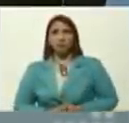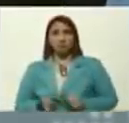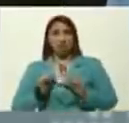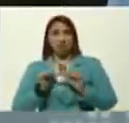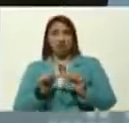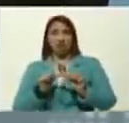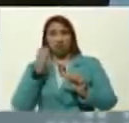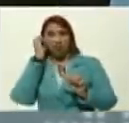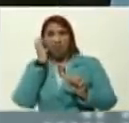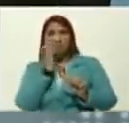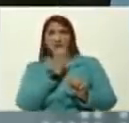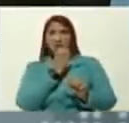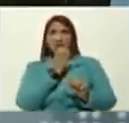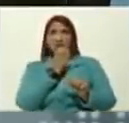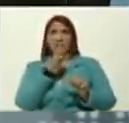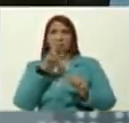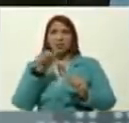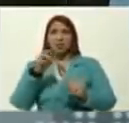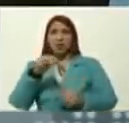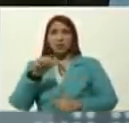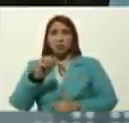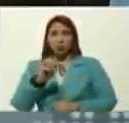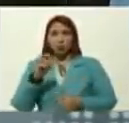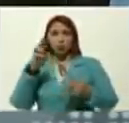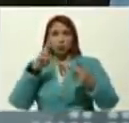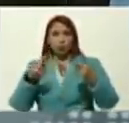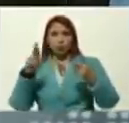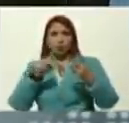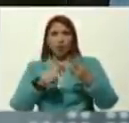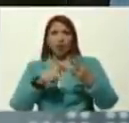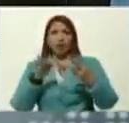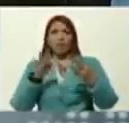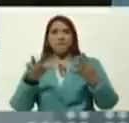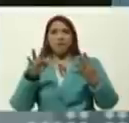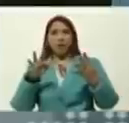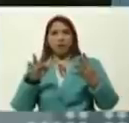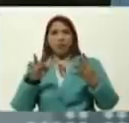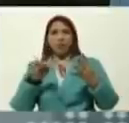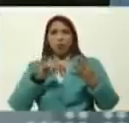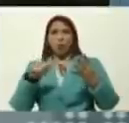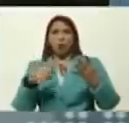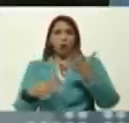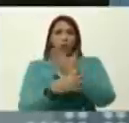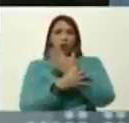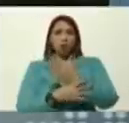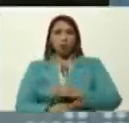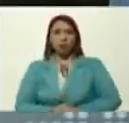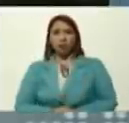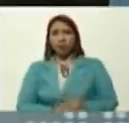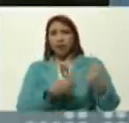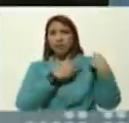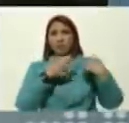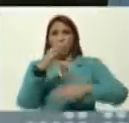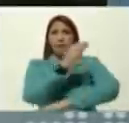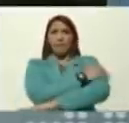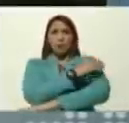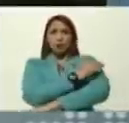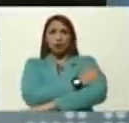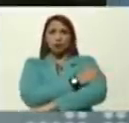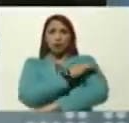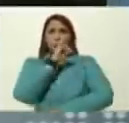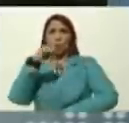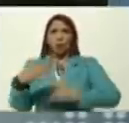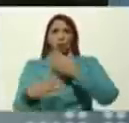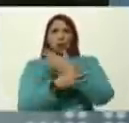Capriles, Radofsky, Ramos Alup, Manuel Rosales, y Freddy Guevara, los jefes, de esa oposición, guaidocista,